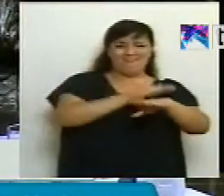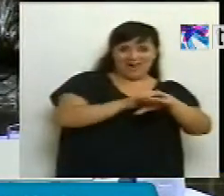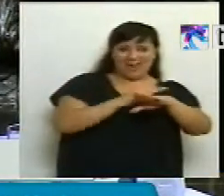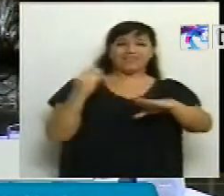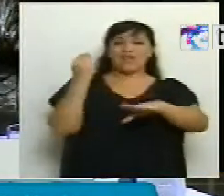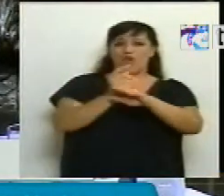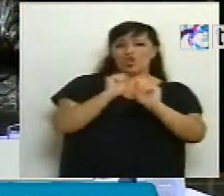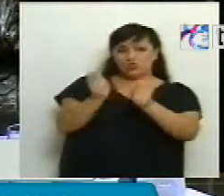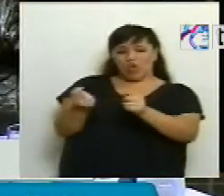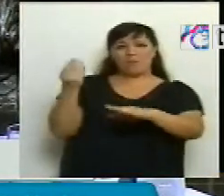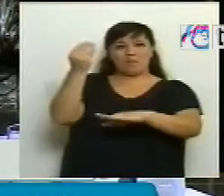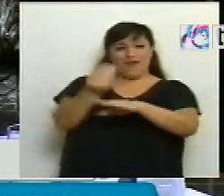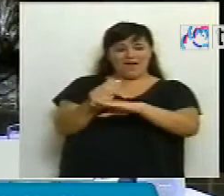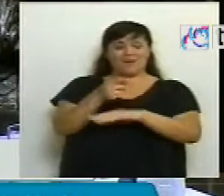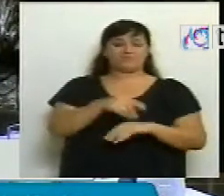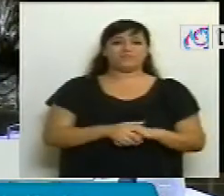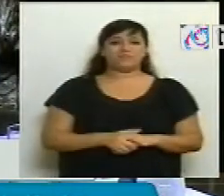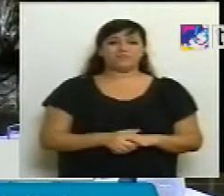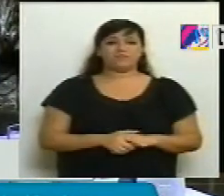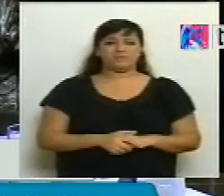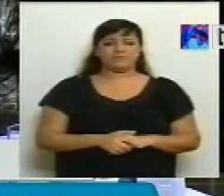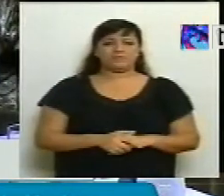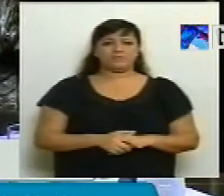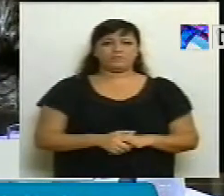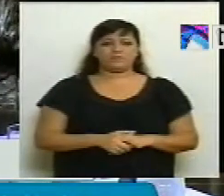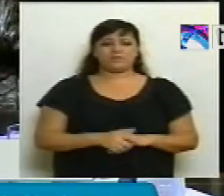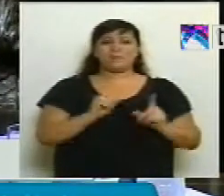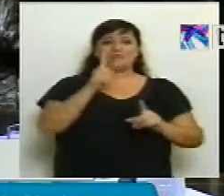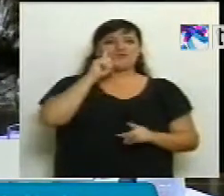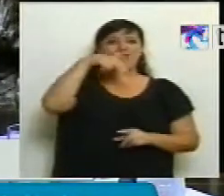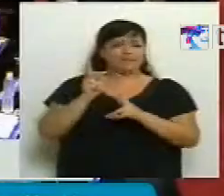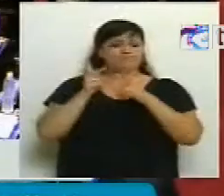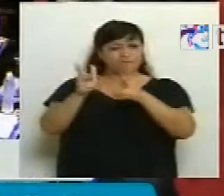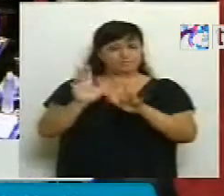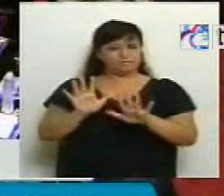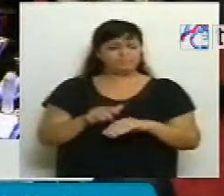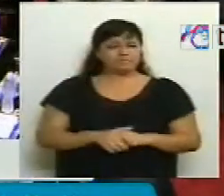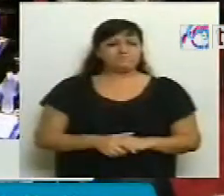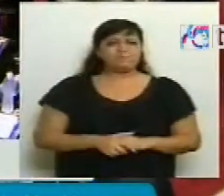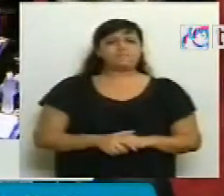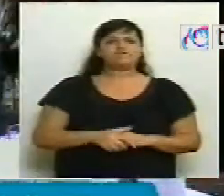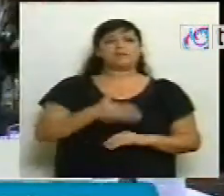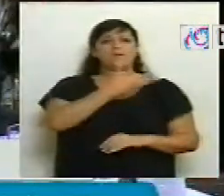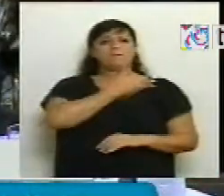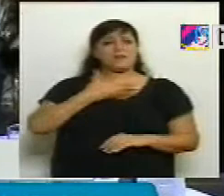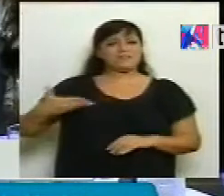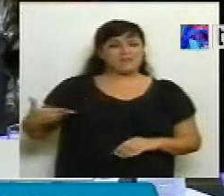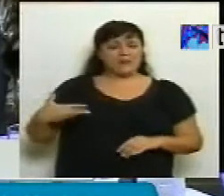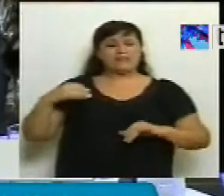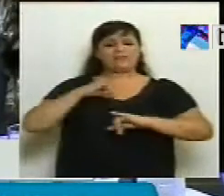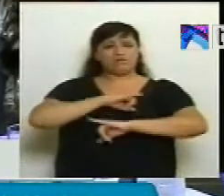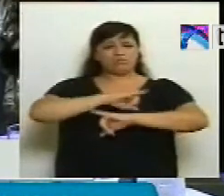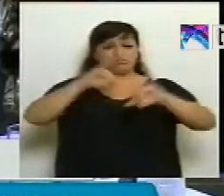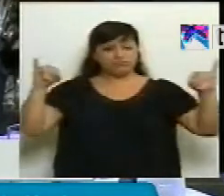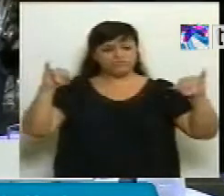del señor Diputado, don Martín Insaurralde. La Presidencia informa